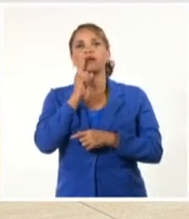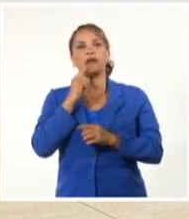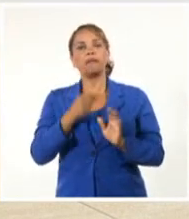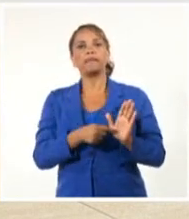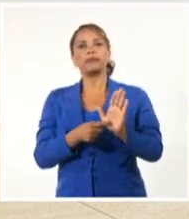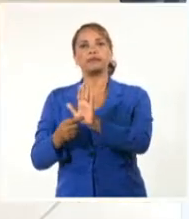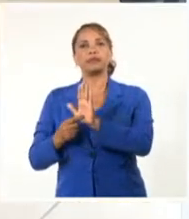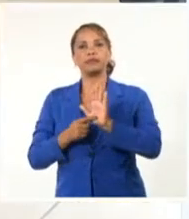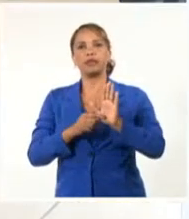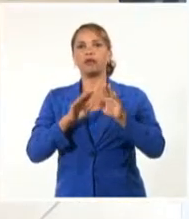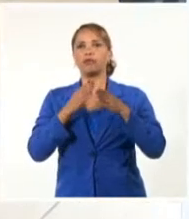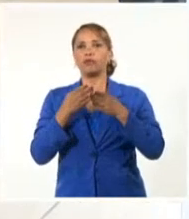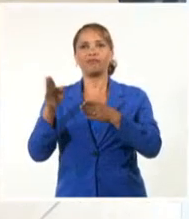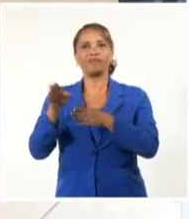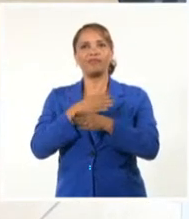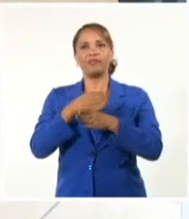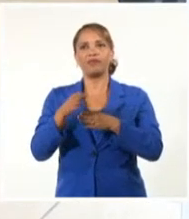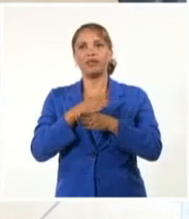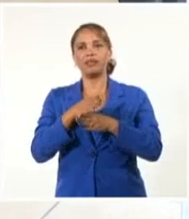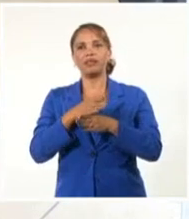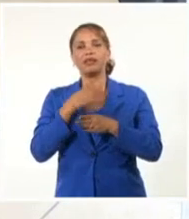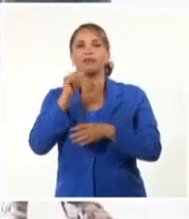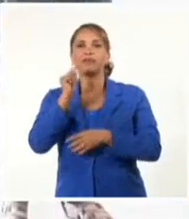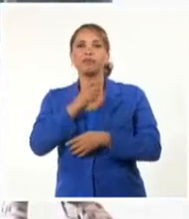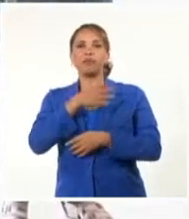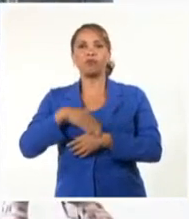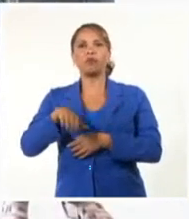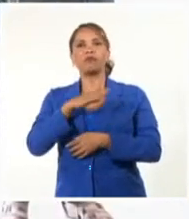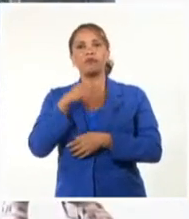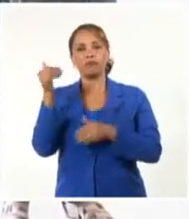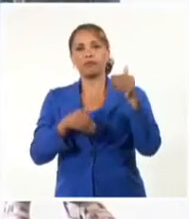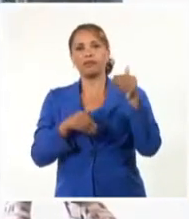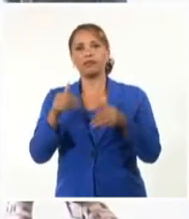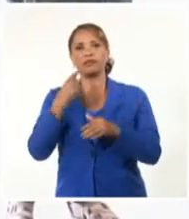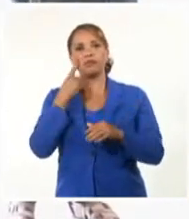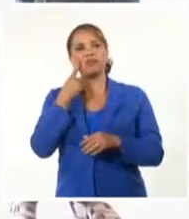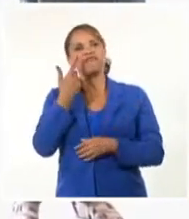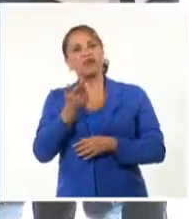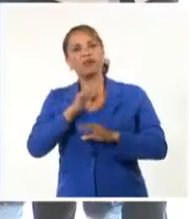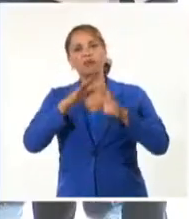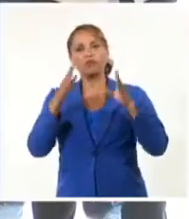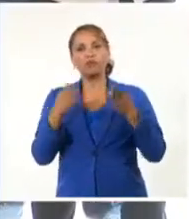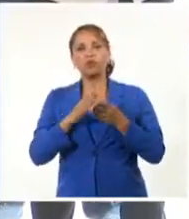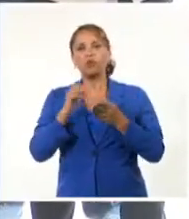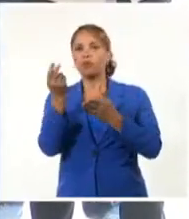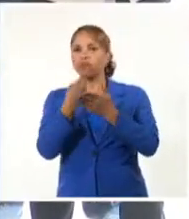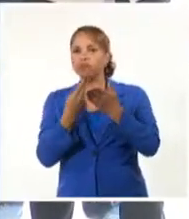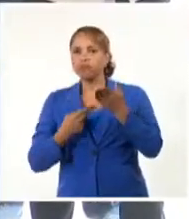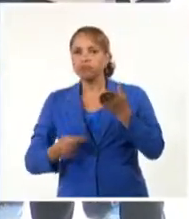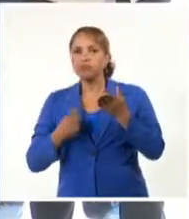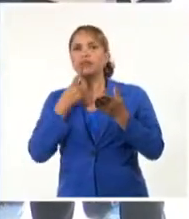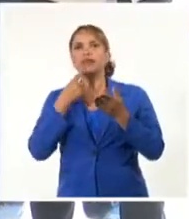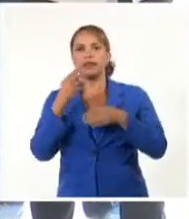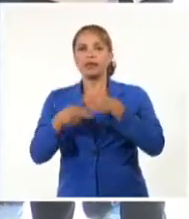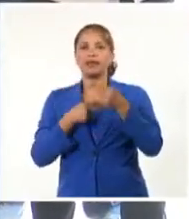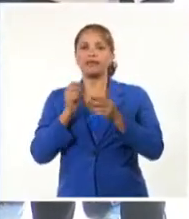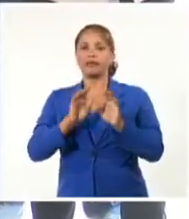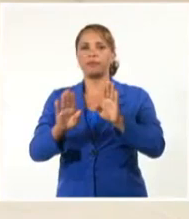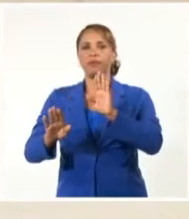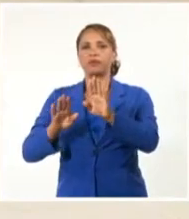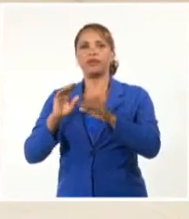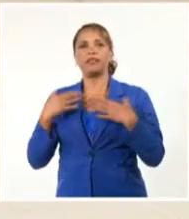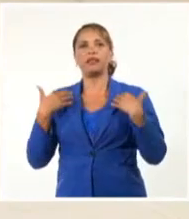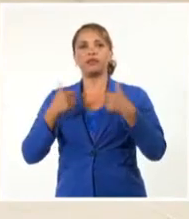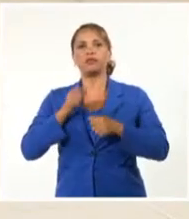Villa Soberón, Lidia Aguilera, Rafael Consuegra, Tomás Lara y Tomás Núñez, son los escultores que conforman la exposición. El director